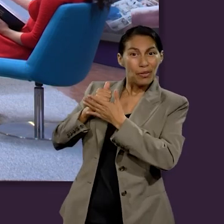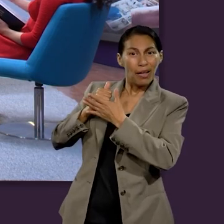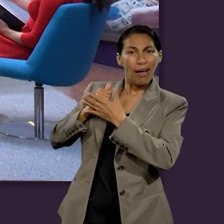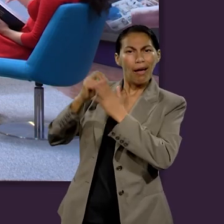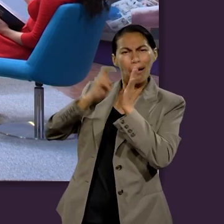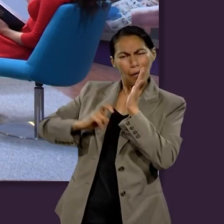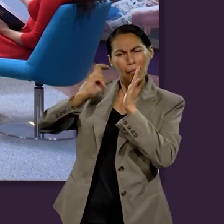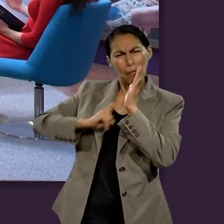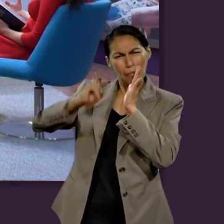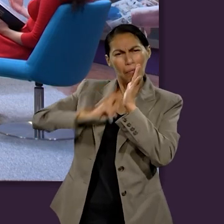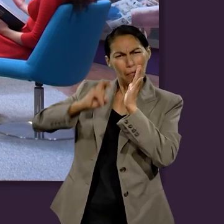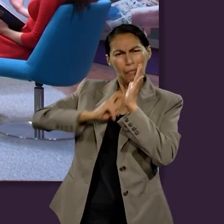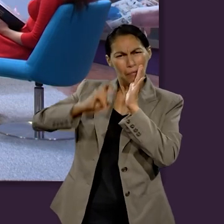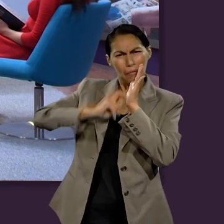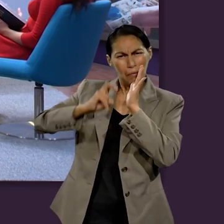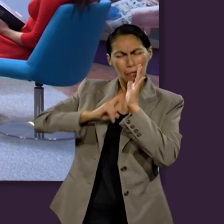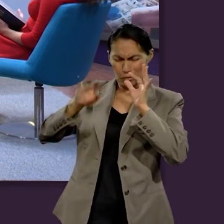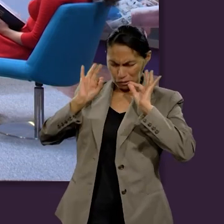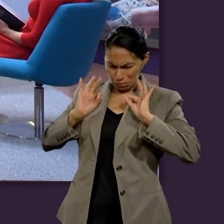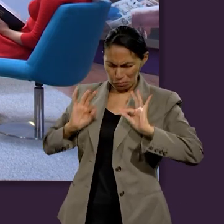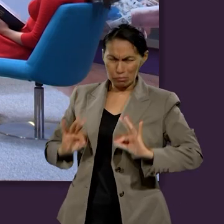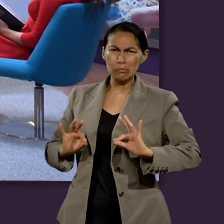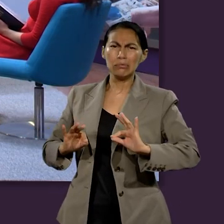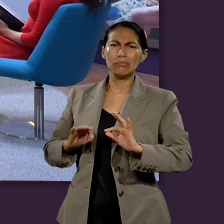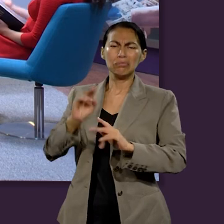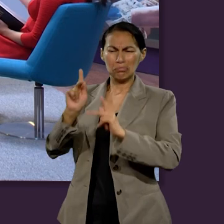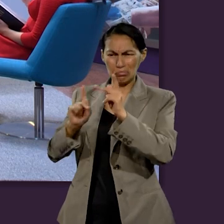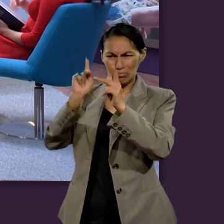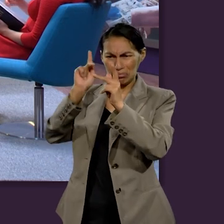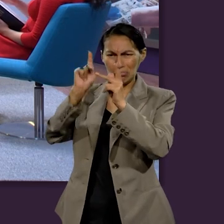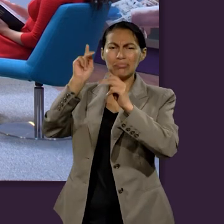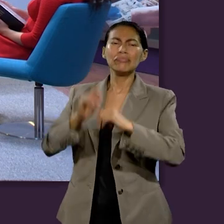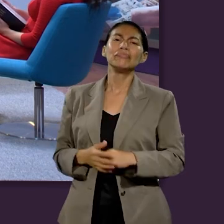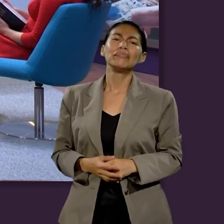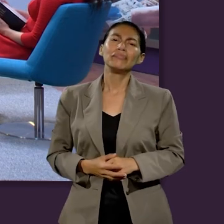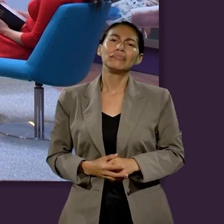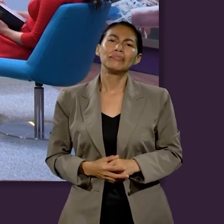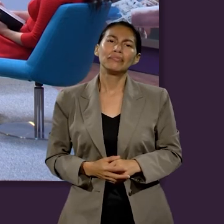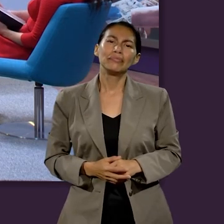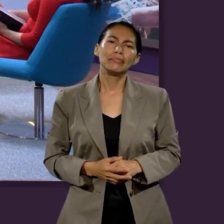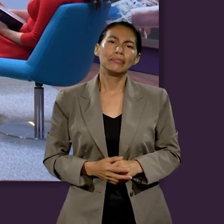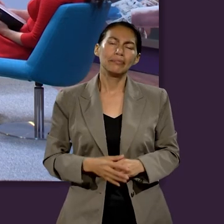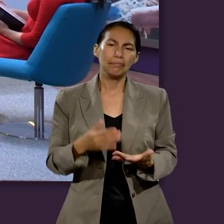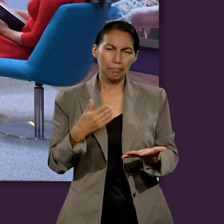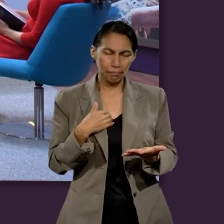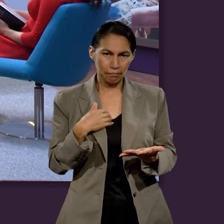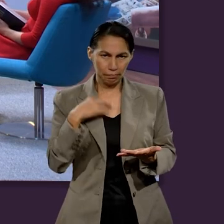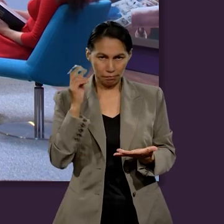ayuda a perfeccionar la obra que día a día va haciendo en nuestras vidas.